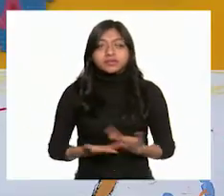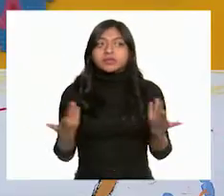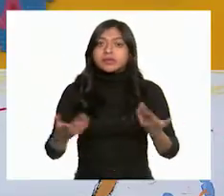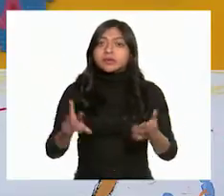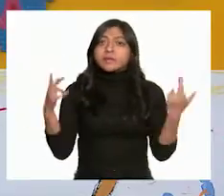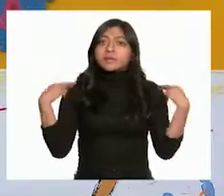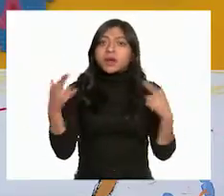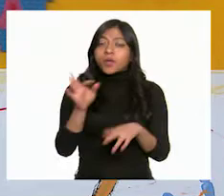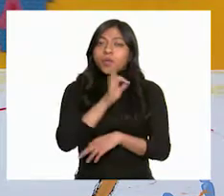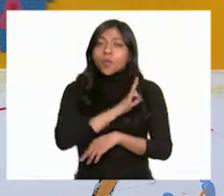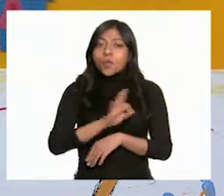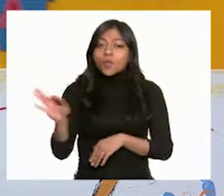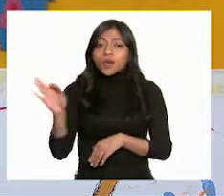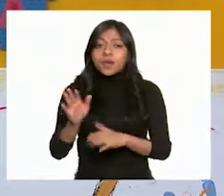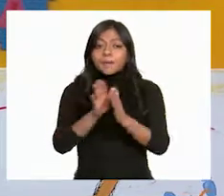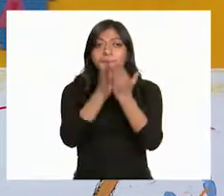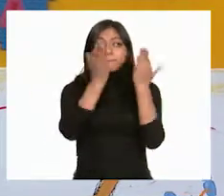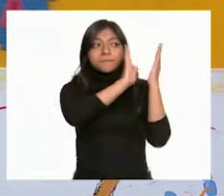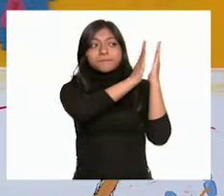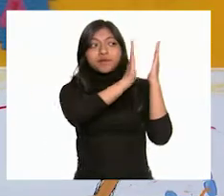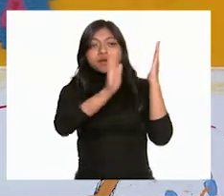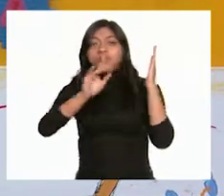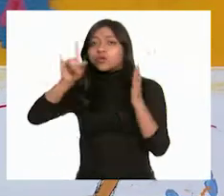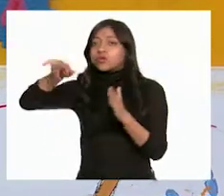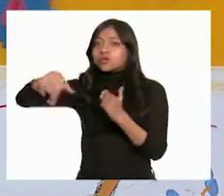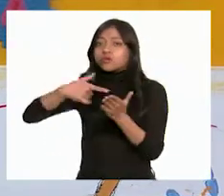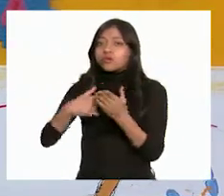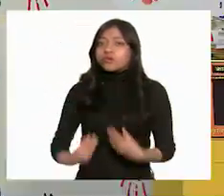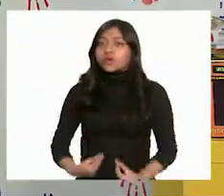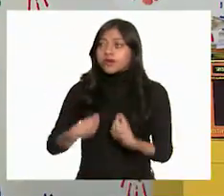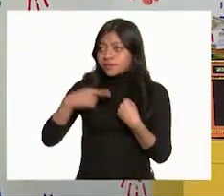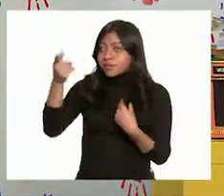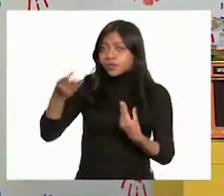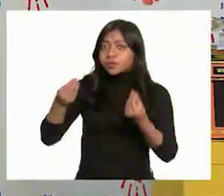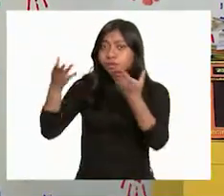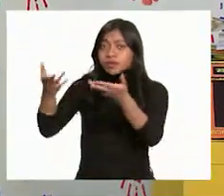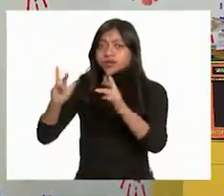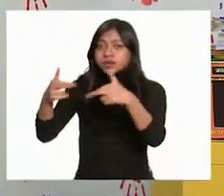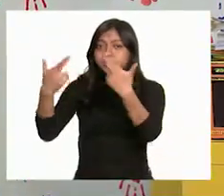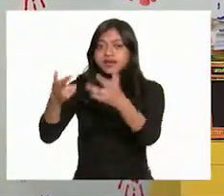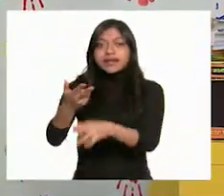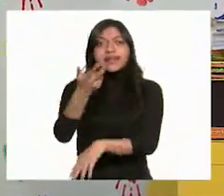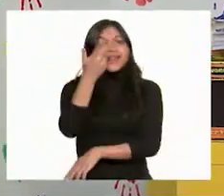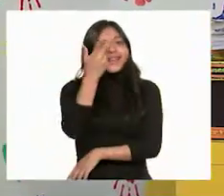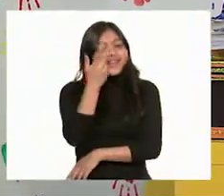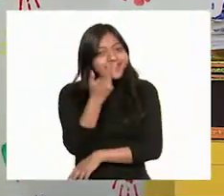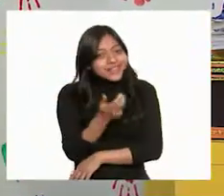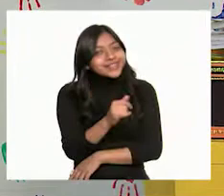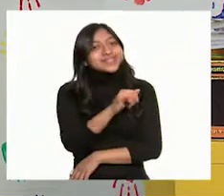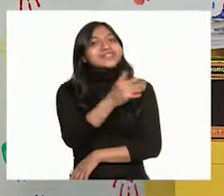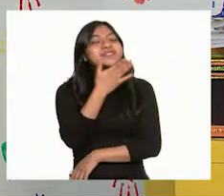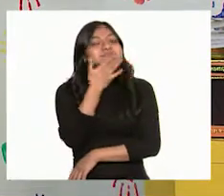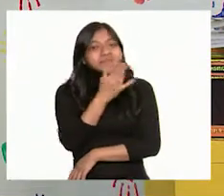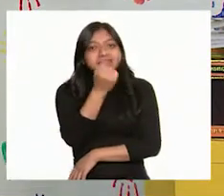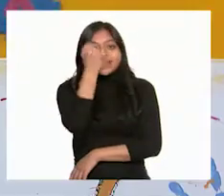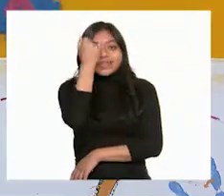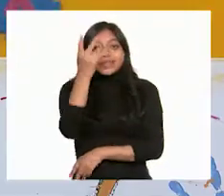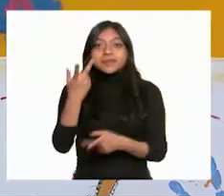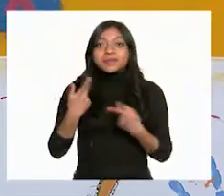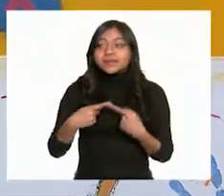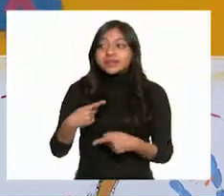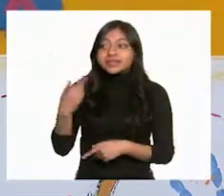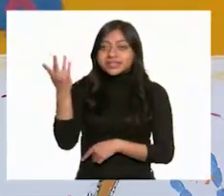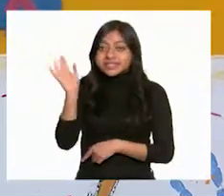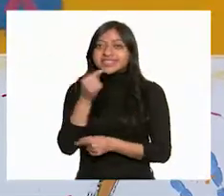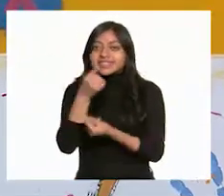si los dona a la biblioteca de la comunidad? ¡Excelente idea, Panchito! Así todas las niñas y niños que quieran leer